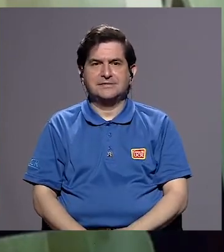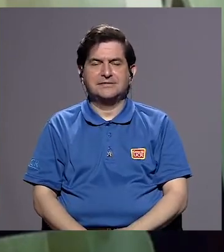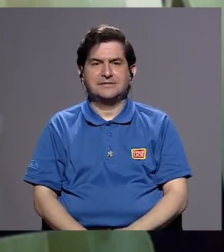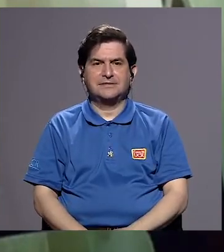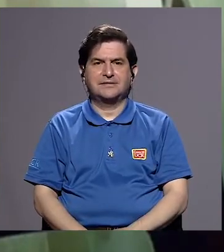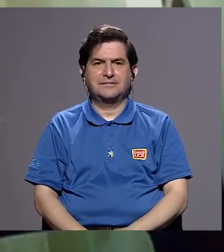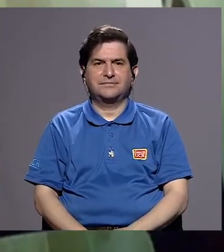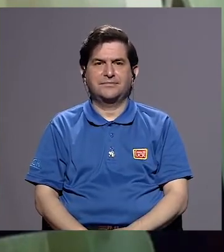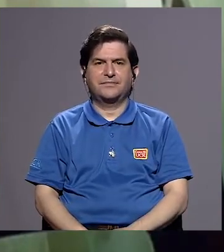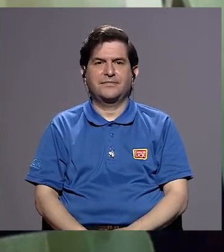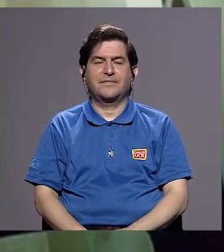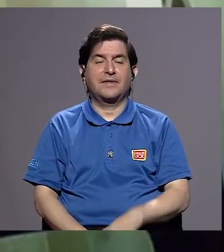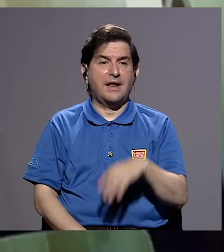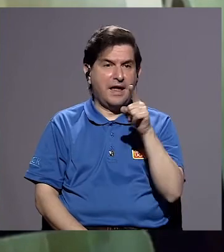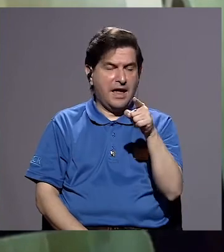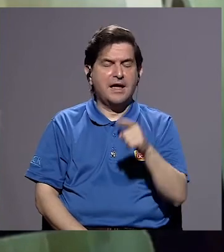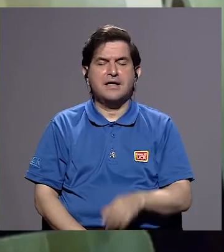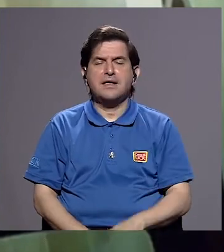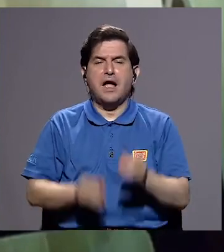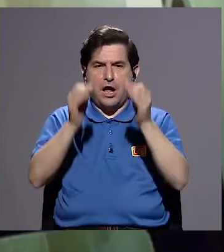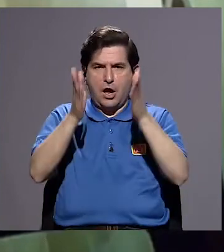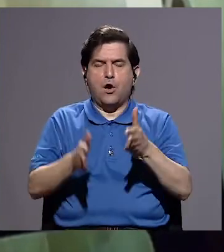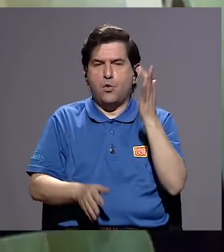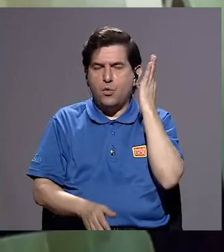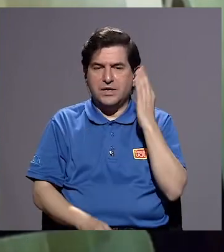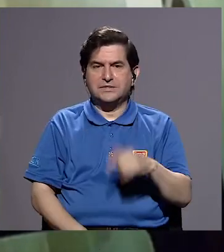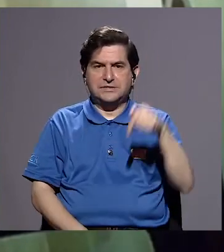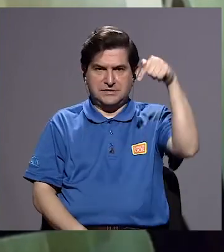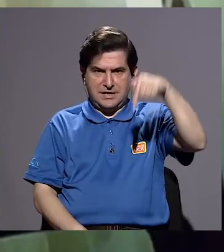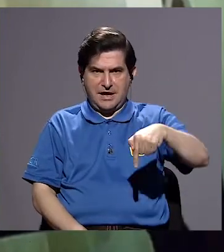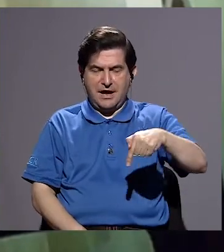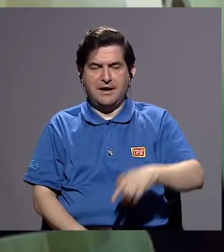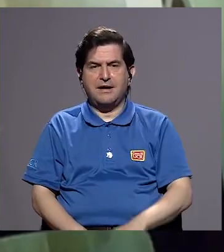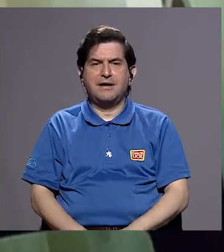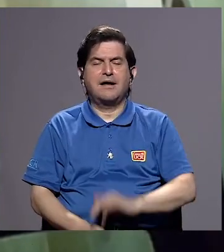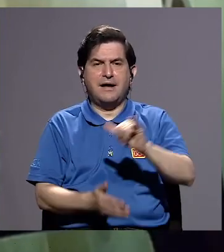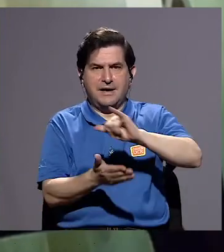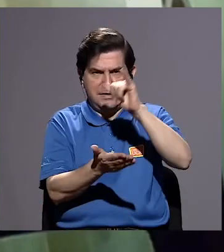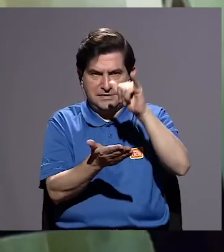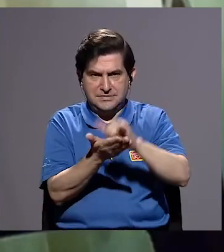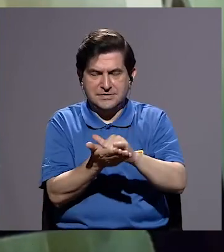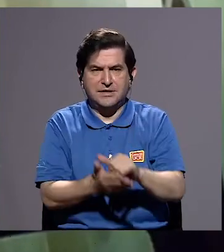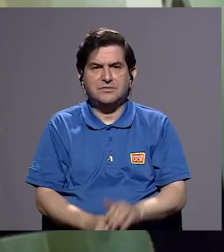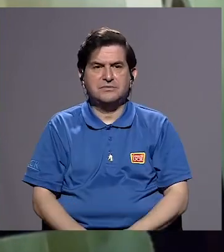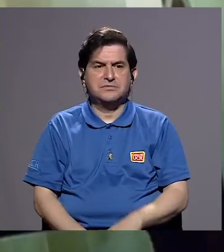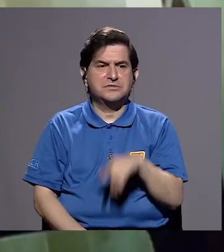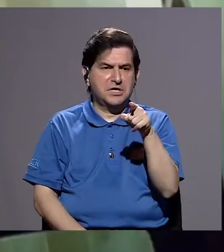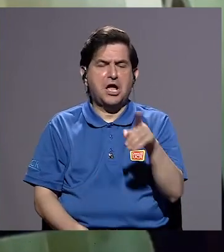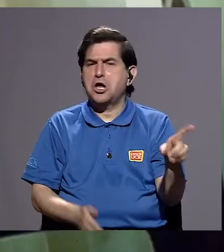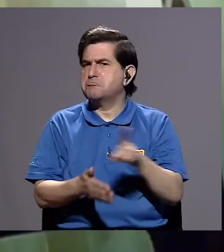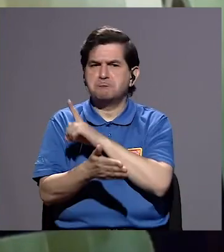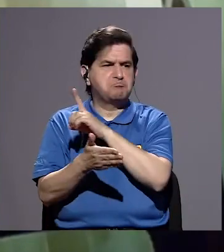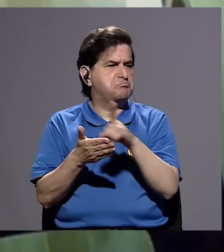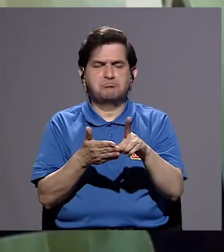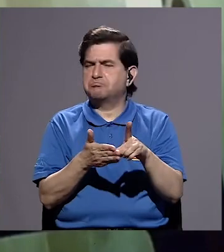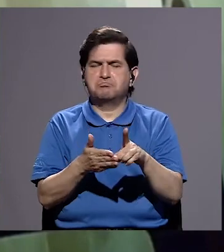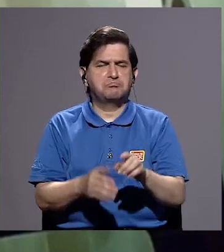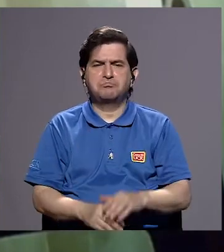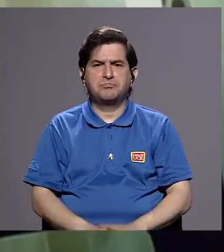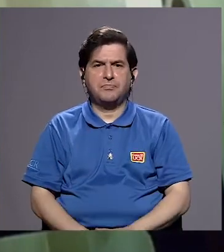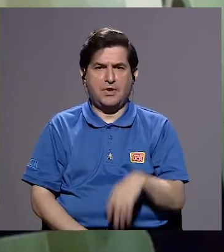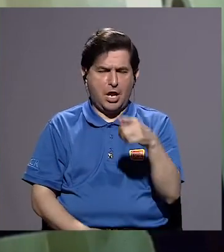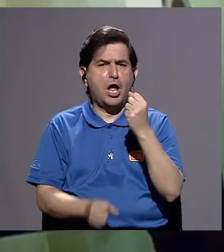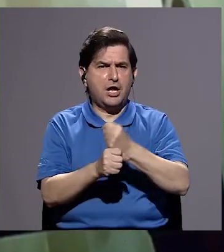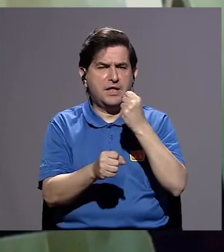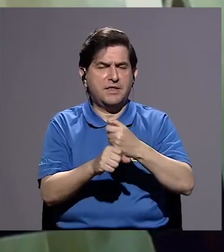Song Gehuay. Ella es jueza y ella aquí en San José no la han discriminado, sino que